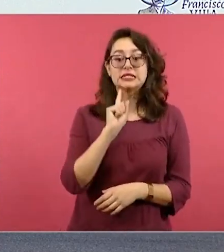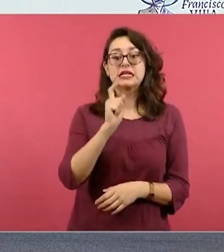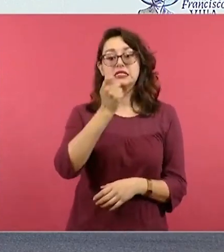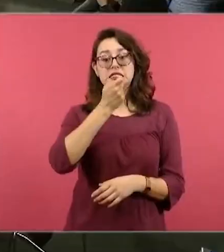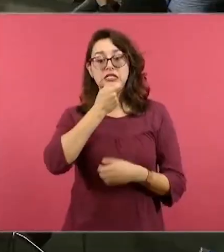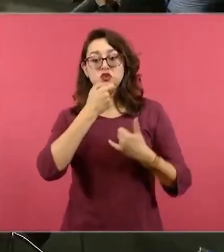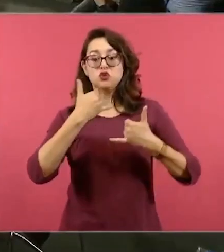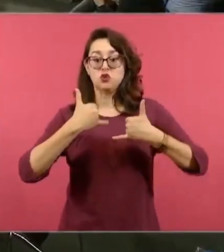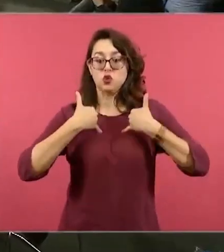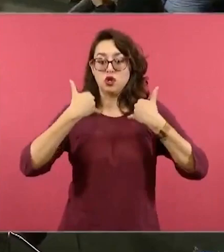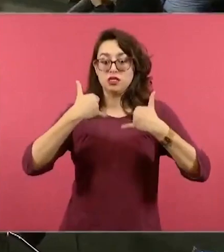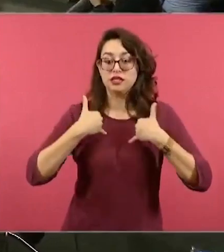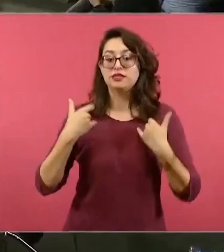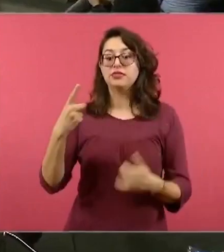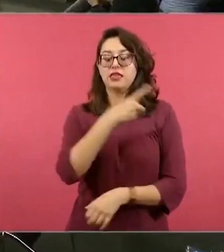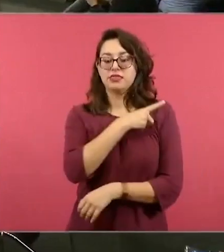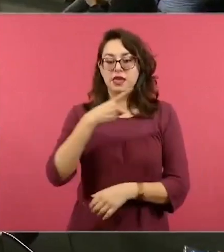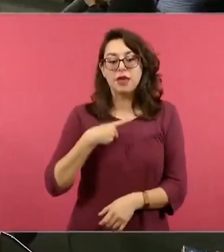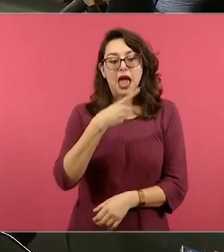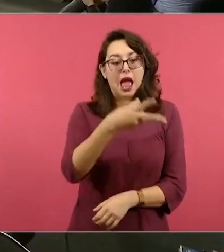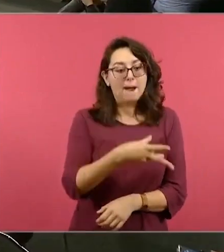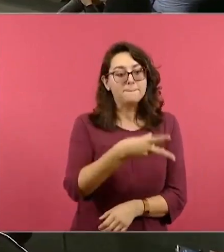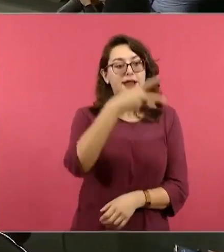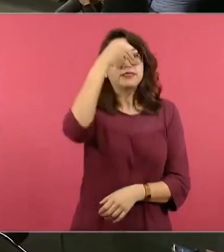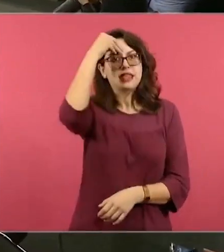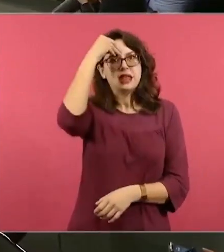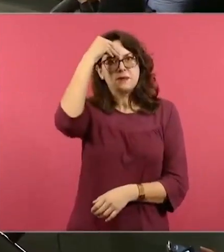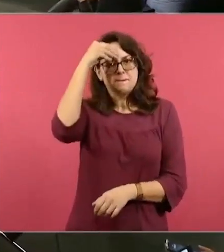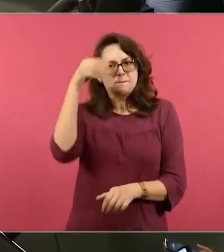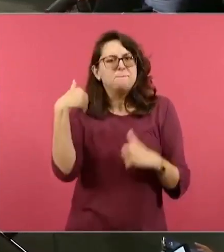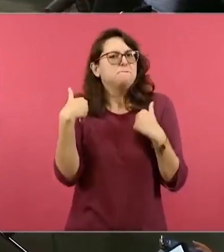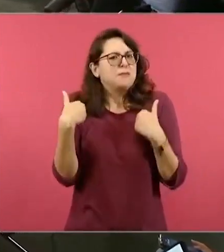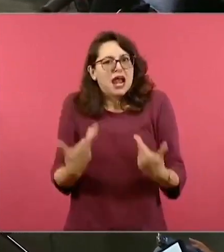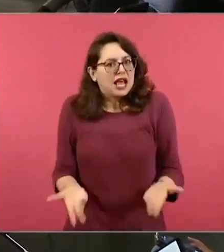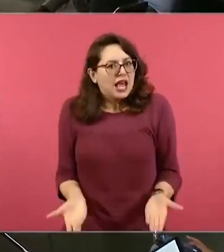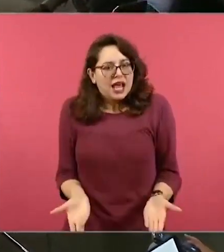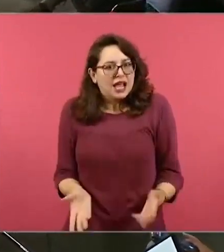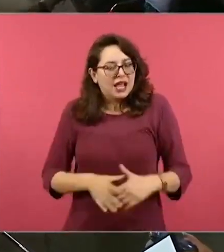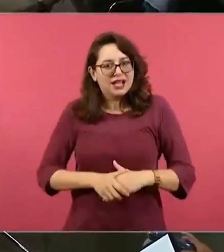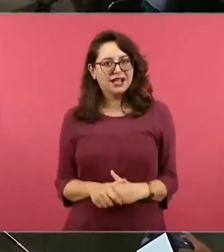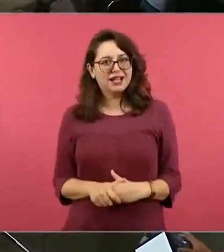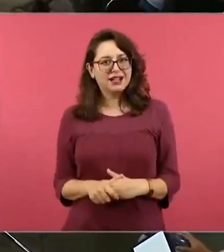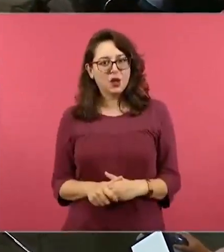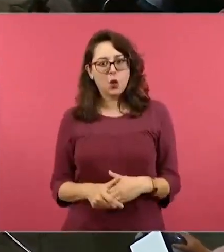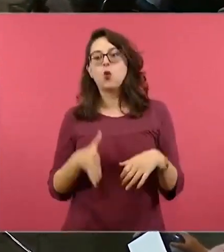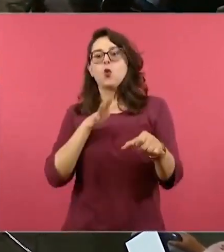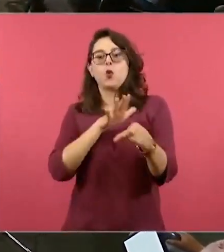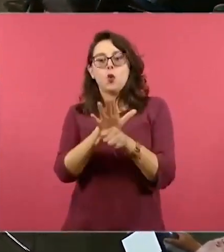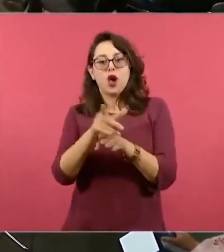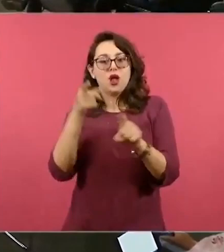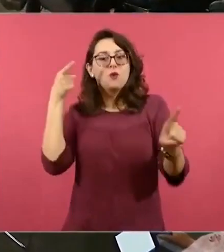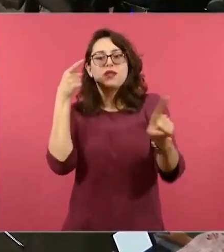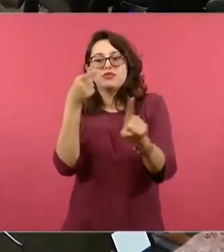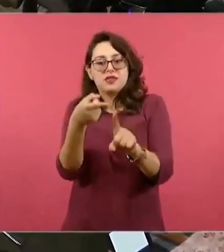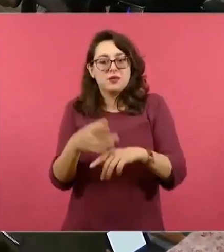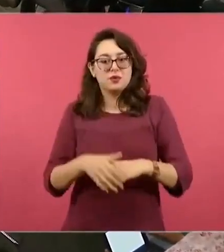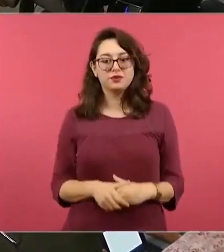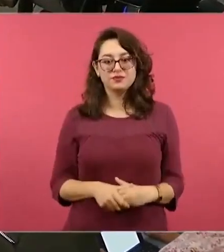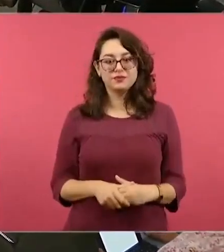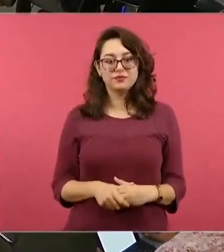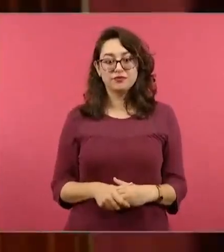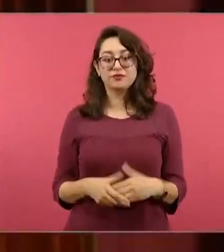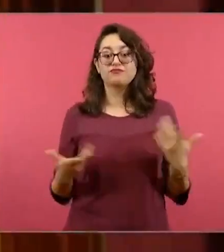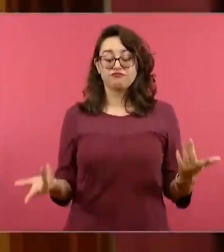adolescentes. ¿Con qué fin? Bueno, con el fin de poder combatir la